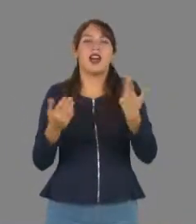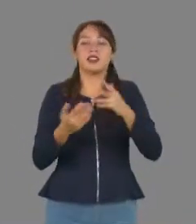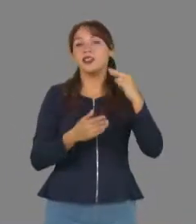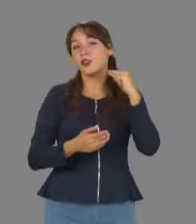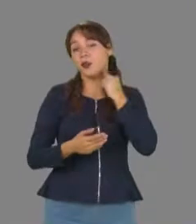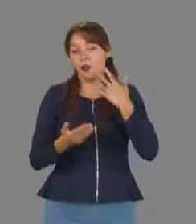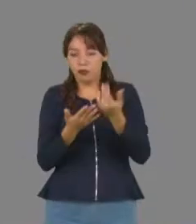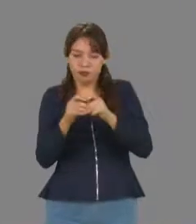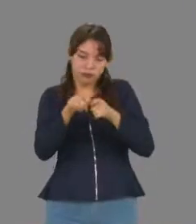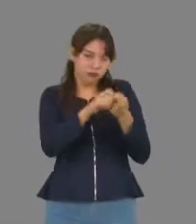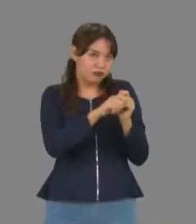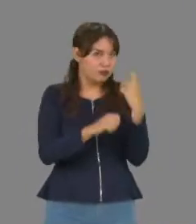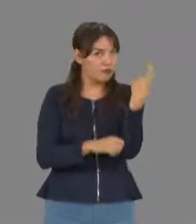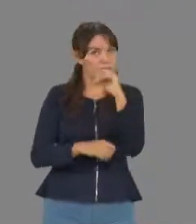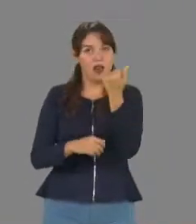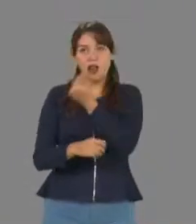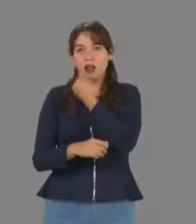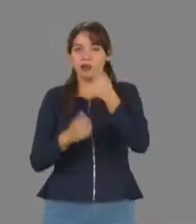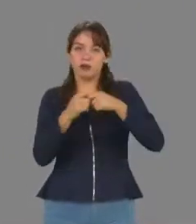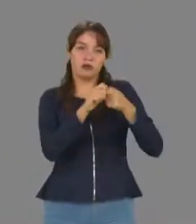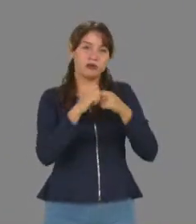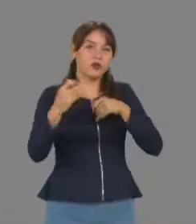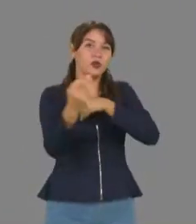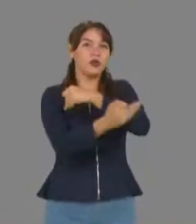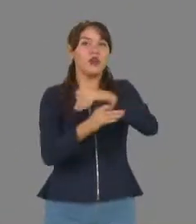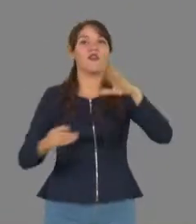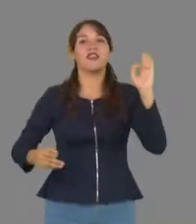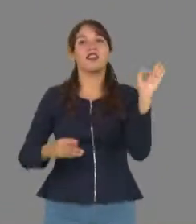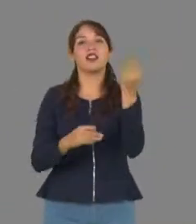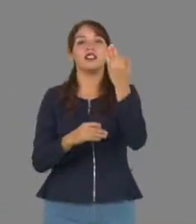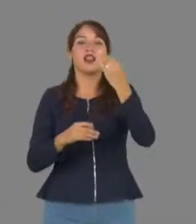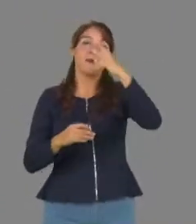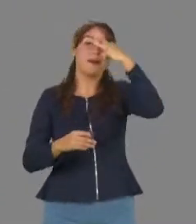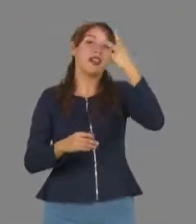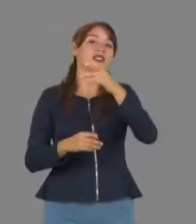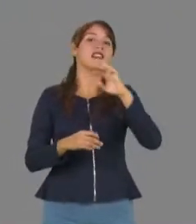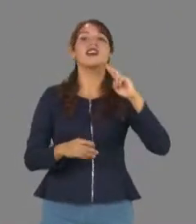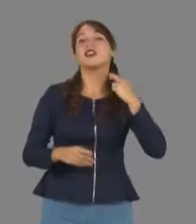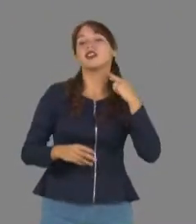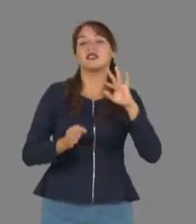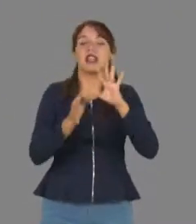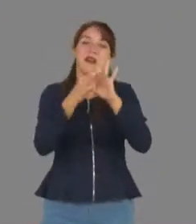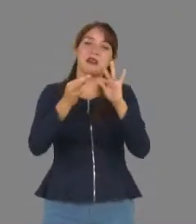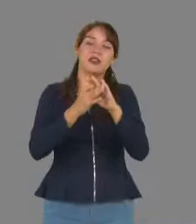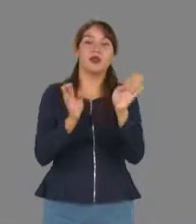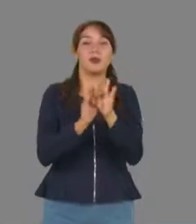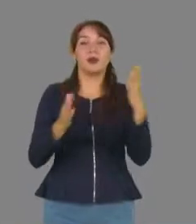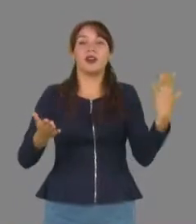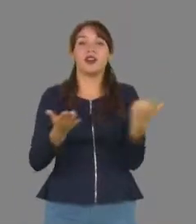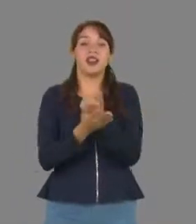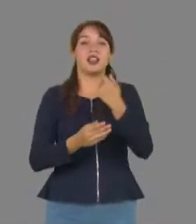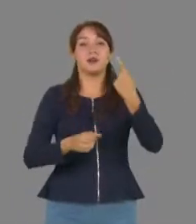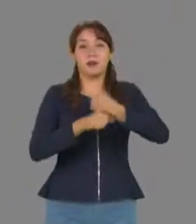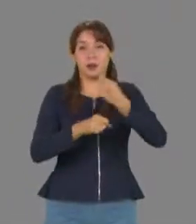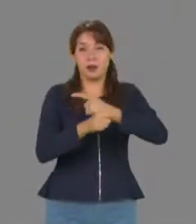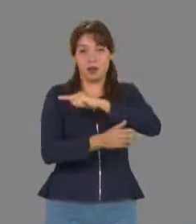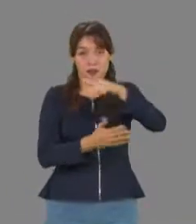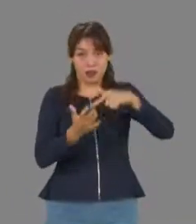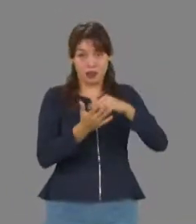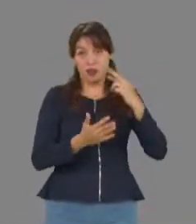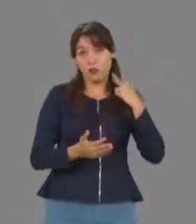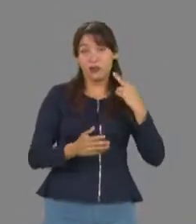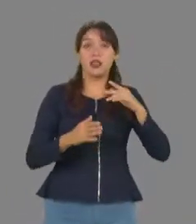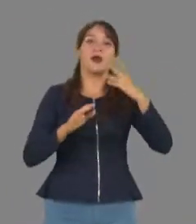competencia organizada por la Federación Mexicana de Robótica. Comentaron que tras ganar el primer lugar, lograron también el pase para representar